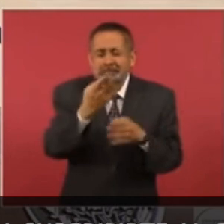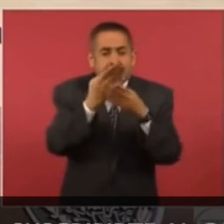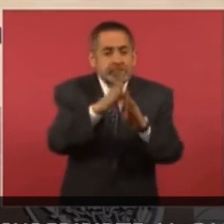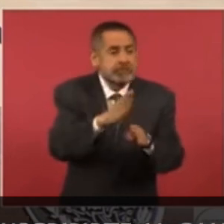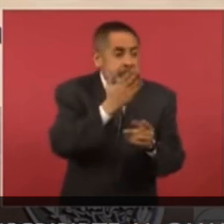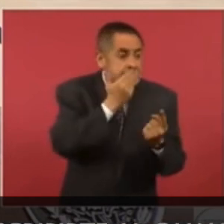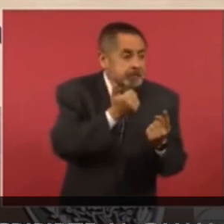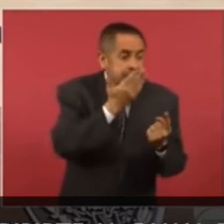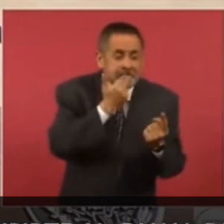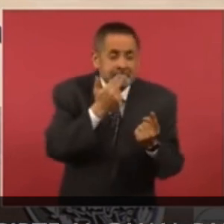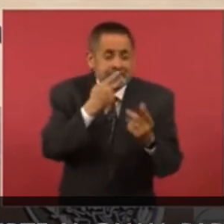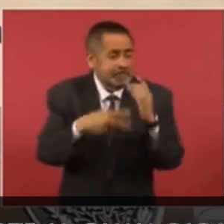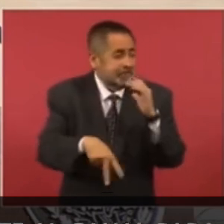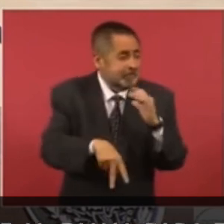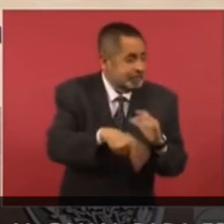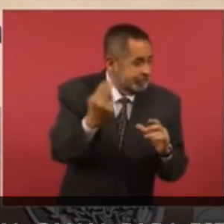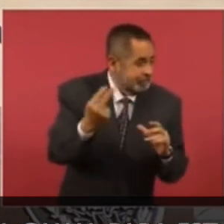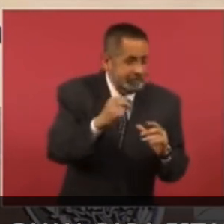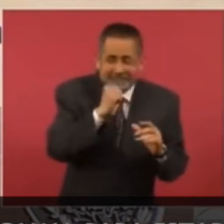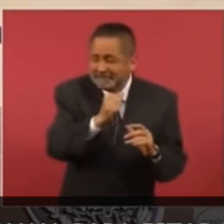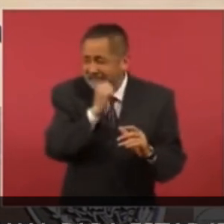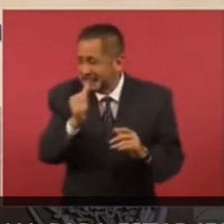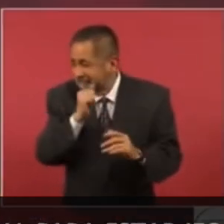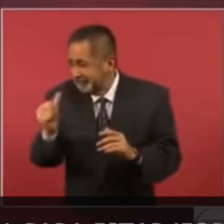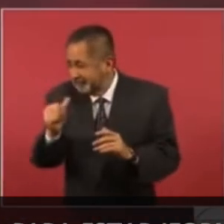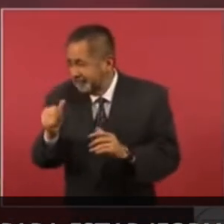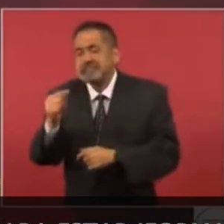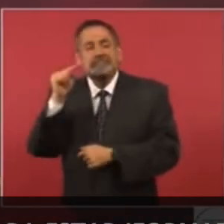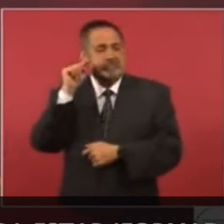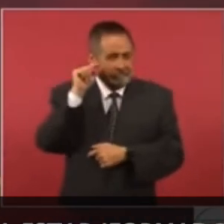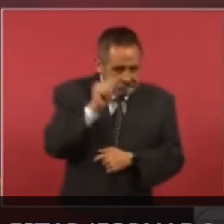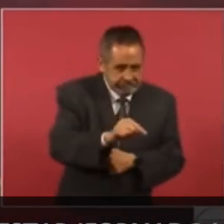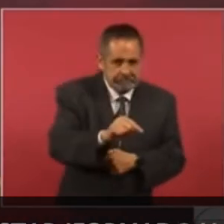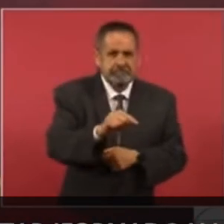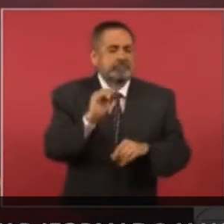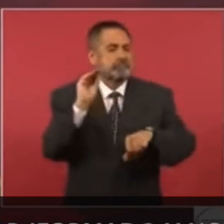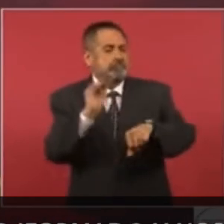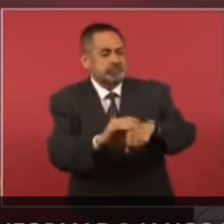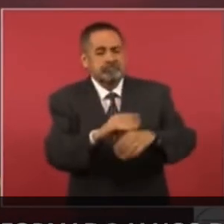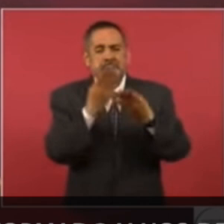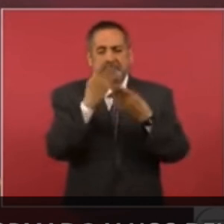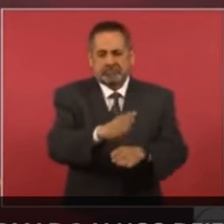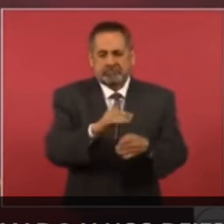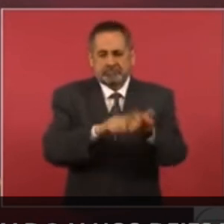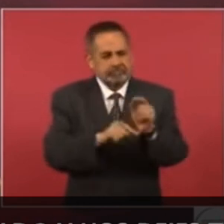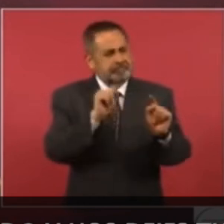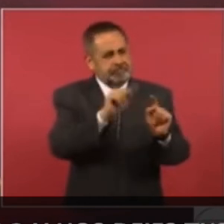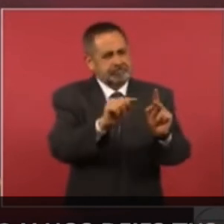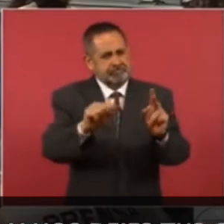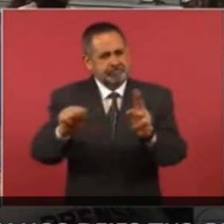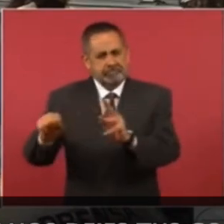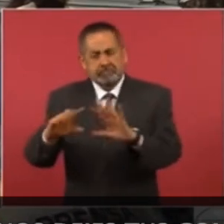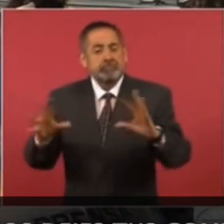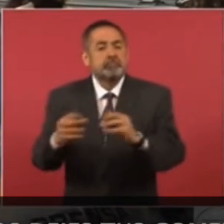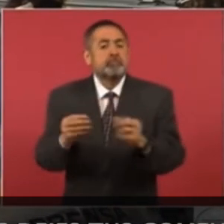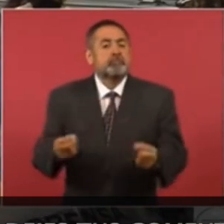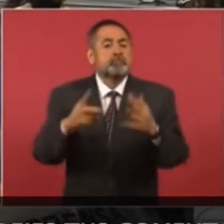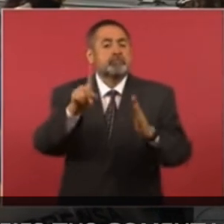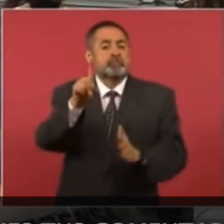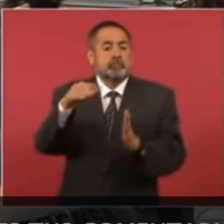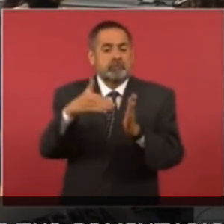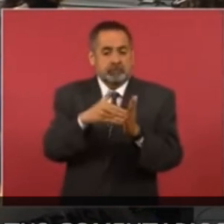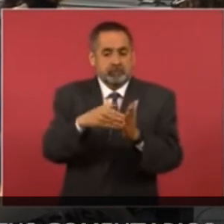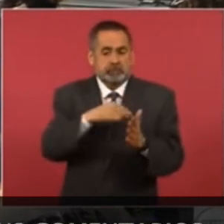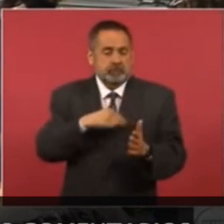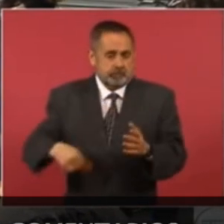de ningún banco, mil municipios. Pero ahí sí